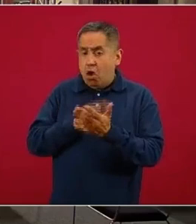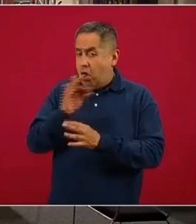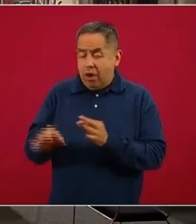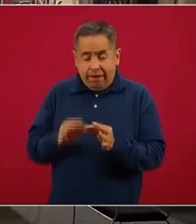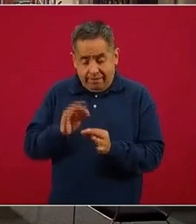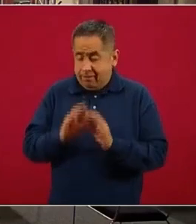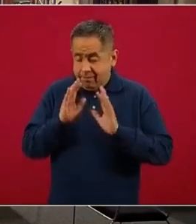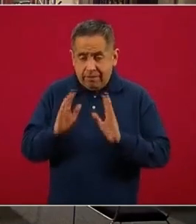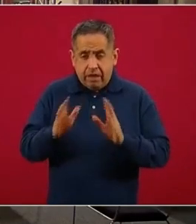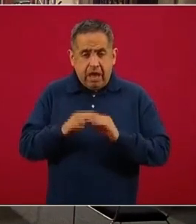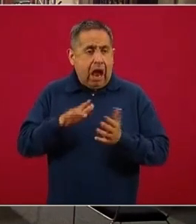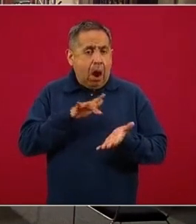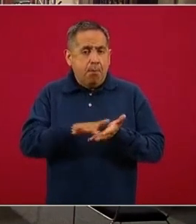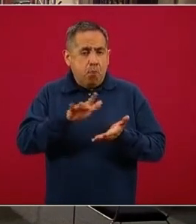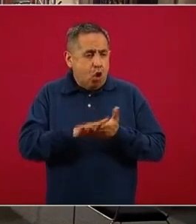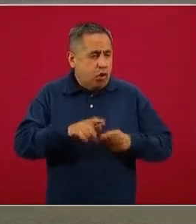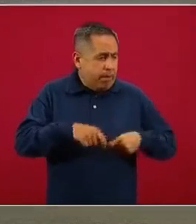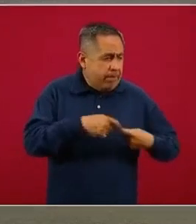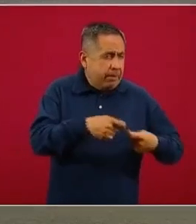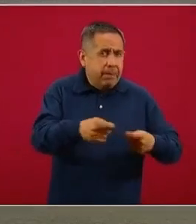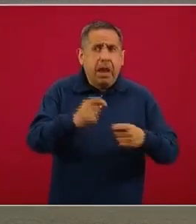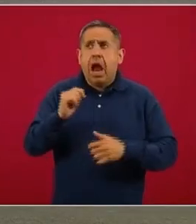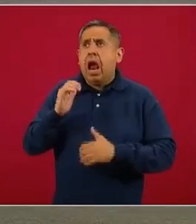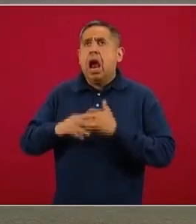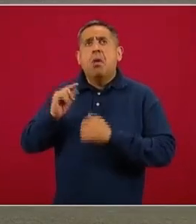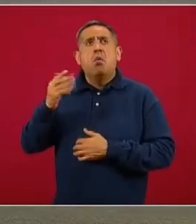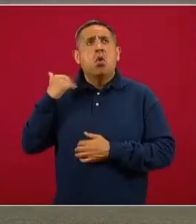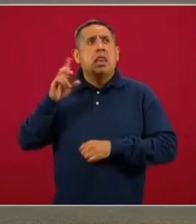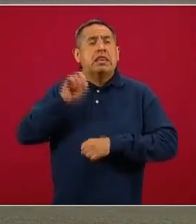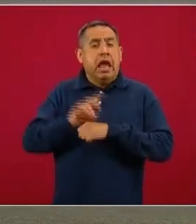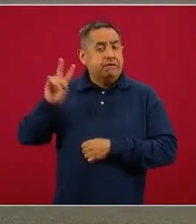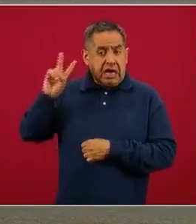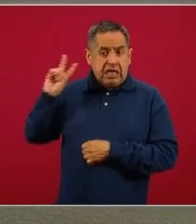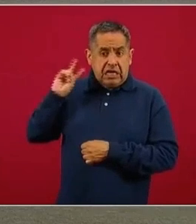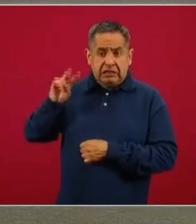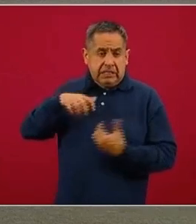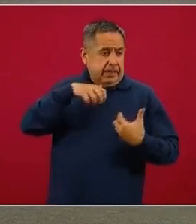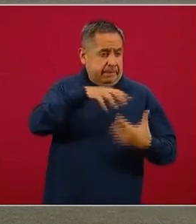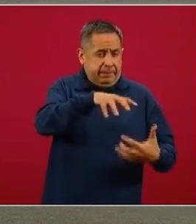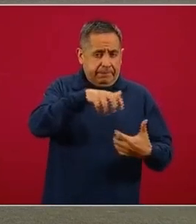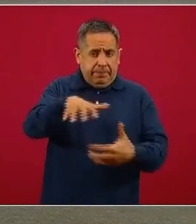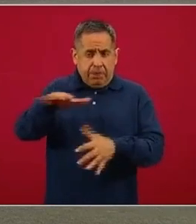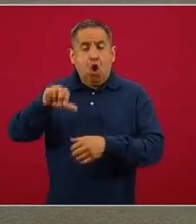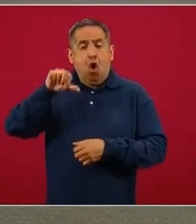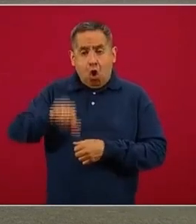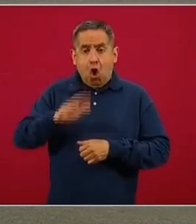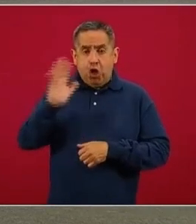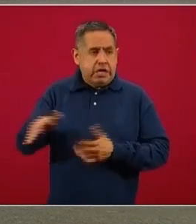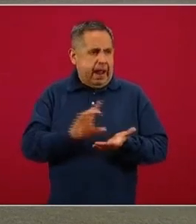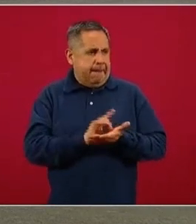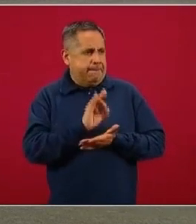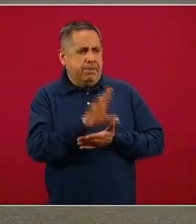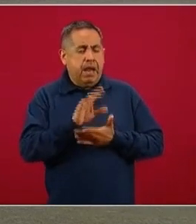cantidad de apoyos, el trámite concluyó el día viernes por la tarde, hoy ya se enviaron los